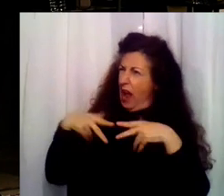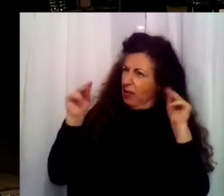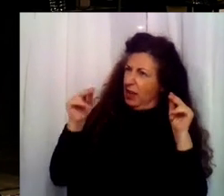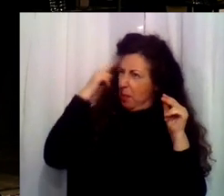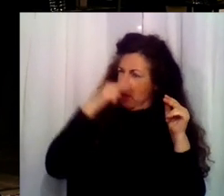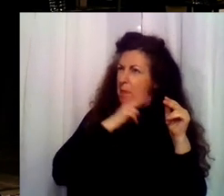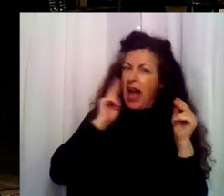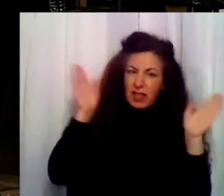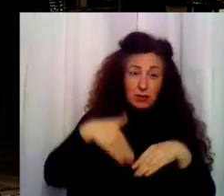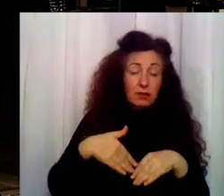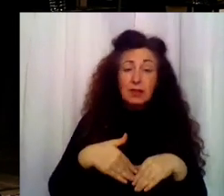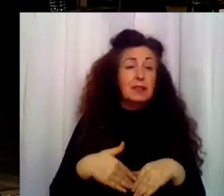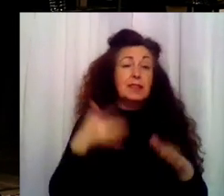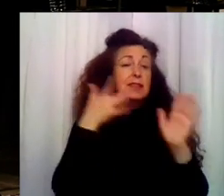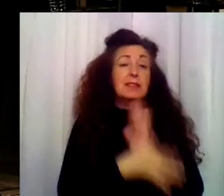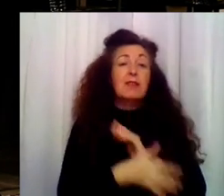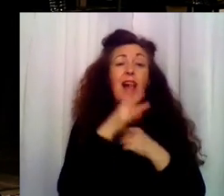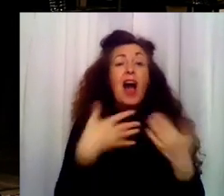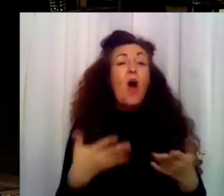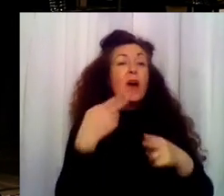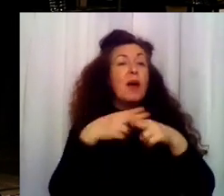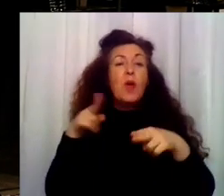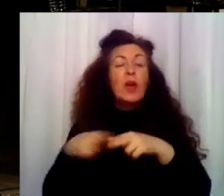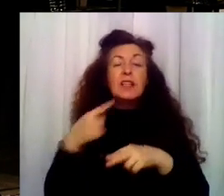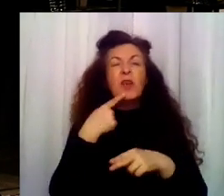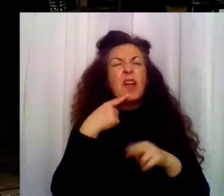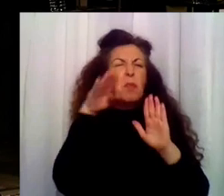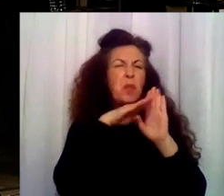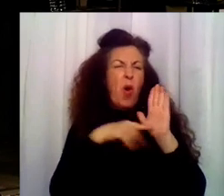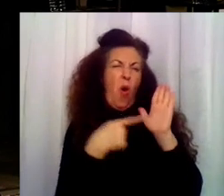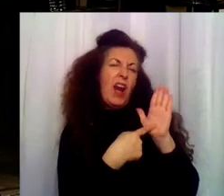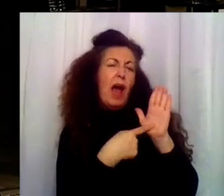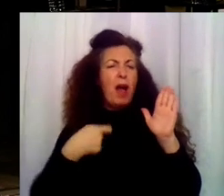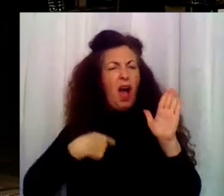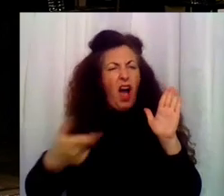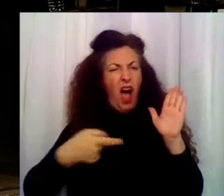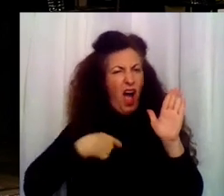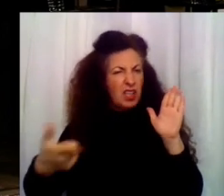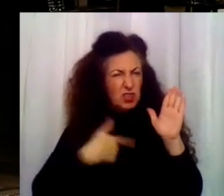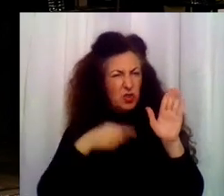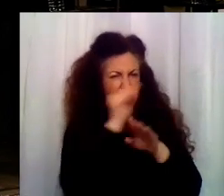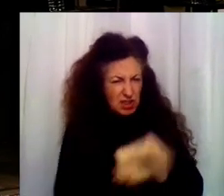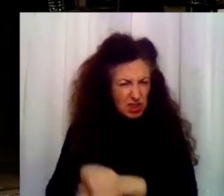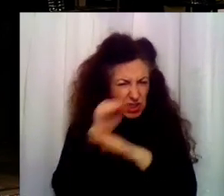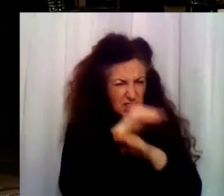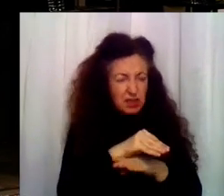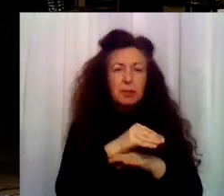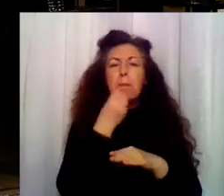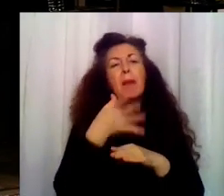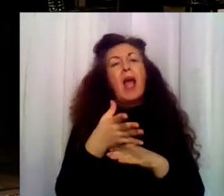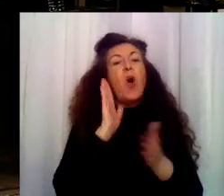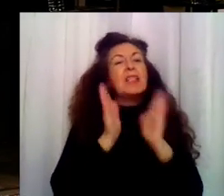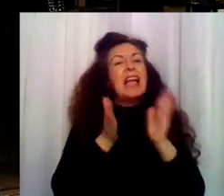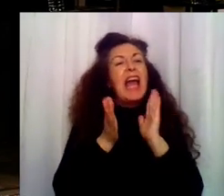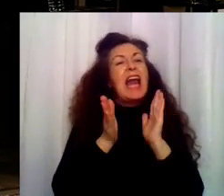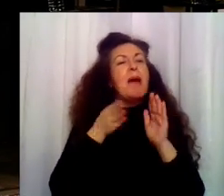ni madres. Ahora los políticos dicen que el programa es demasiado costoso y que la terapia se tiene que hacer en centros de día.